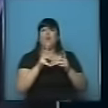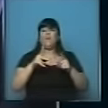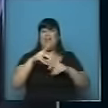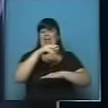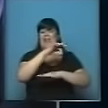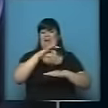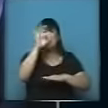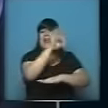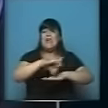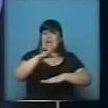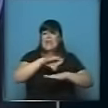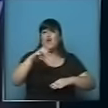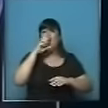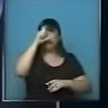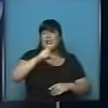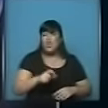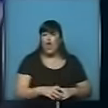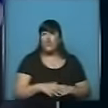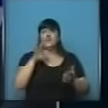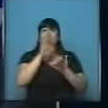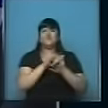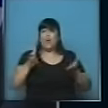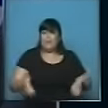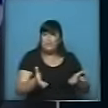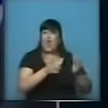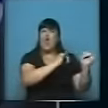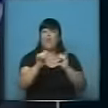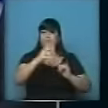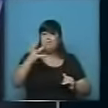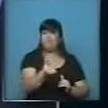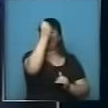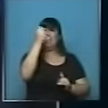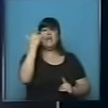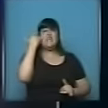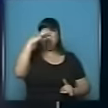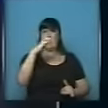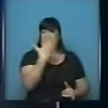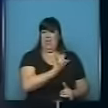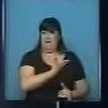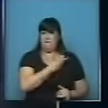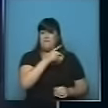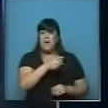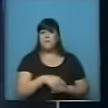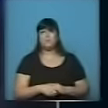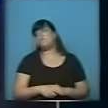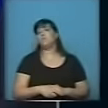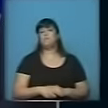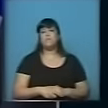a partir de lo que significa la motivación para los jóvenes de haber recuperado YPF y saber que,